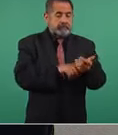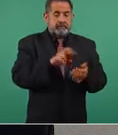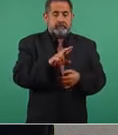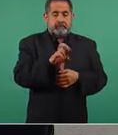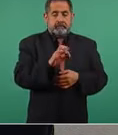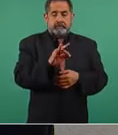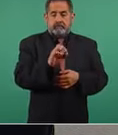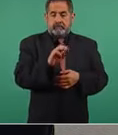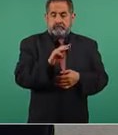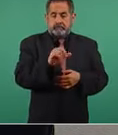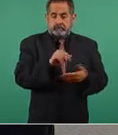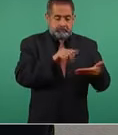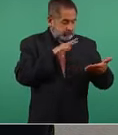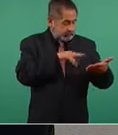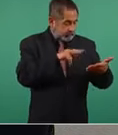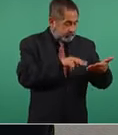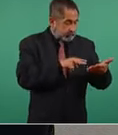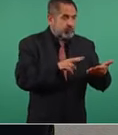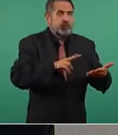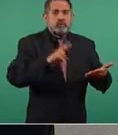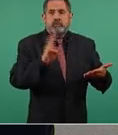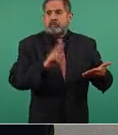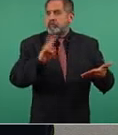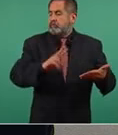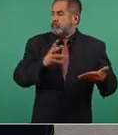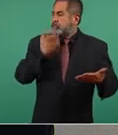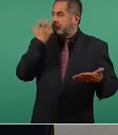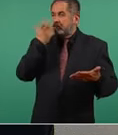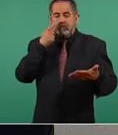una información así, dice claro,